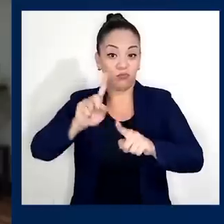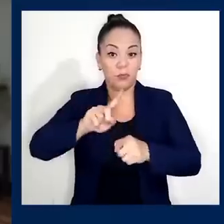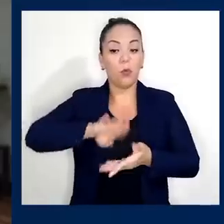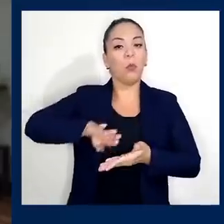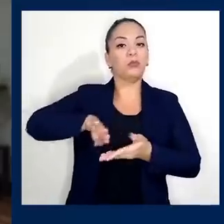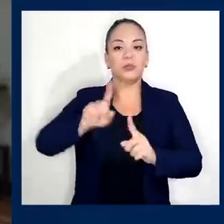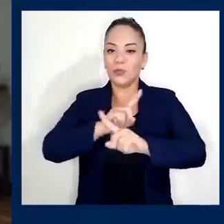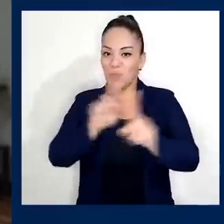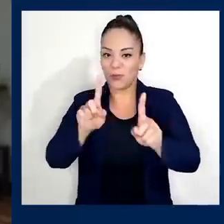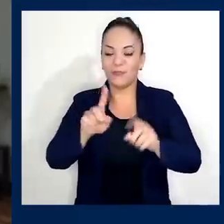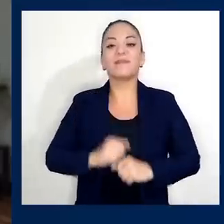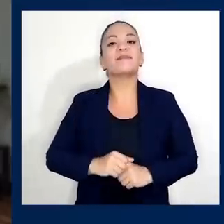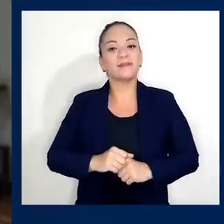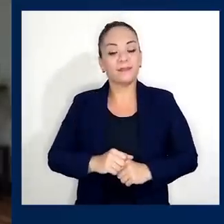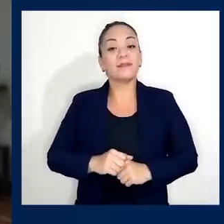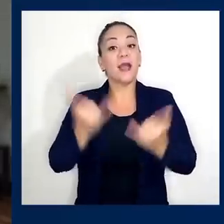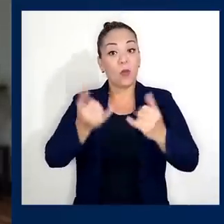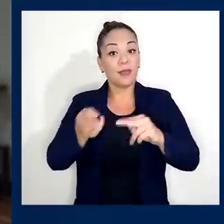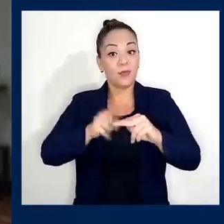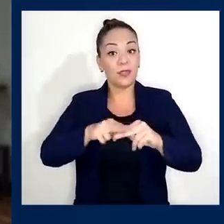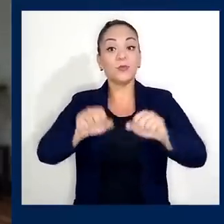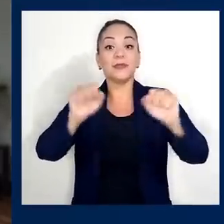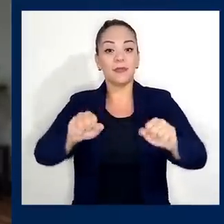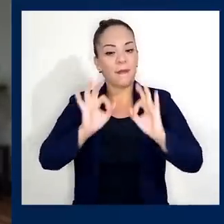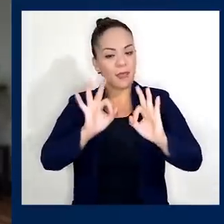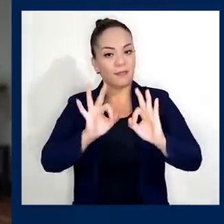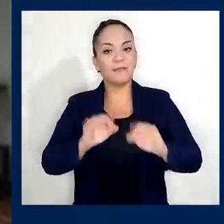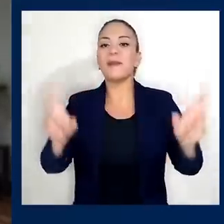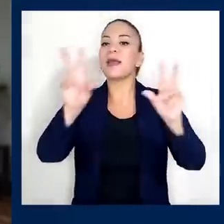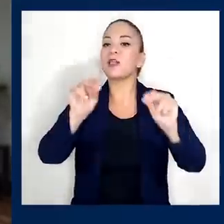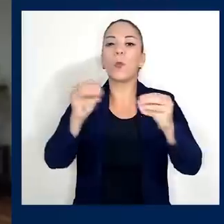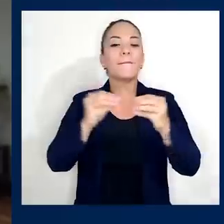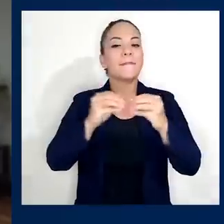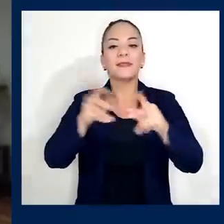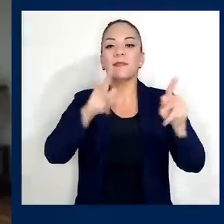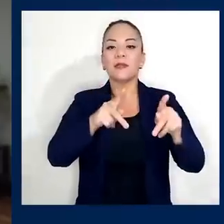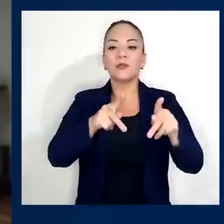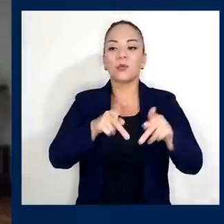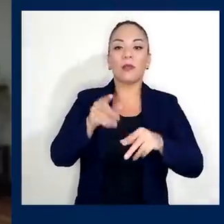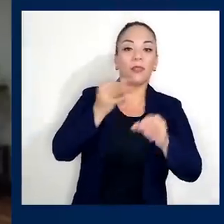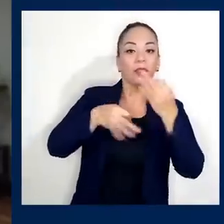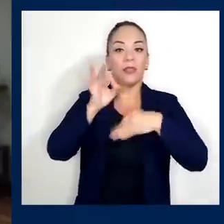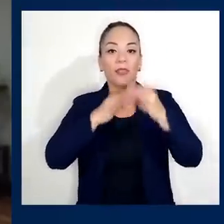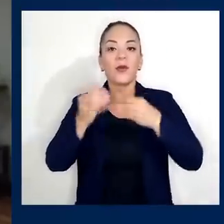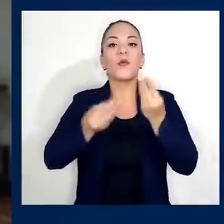año. Le vamos a poner dientes a la tributación para que no se siga la charlatanería en la recolección de impuestos hoy.